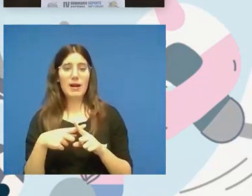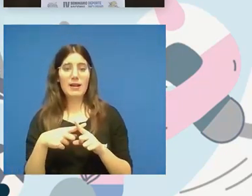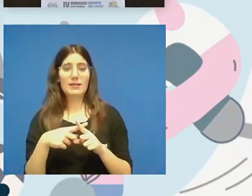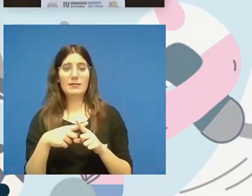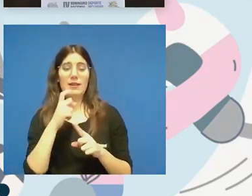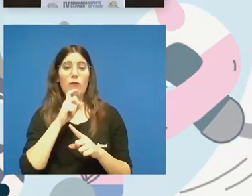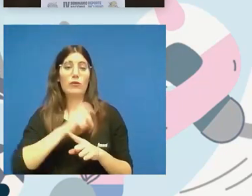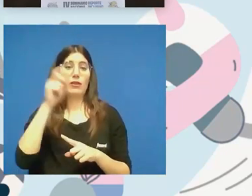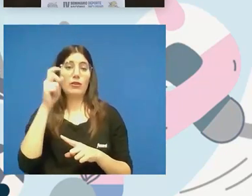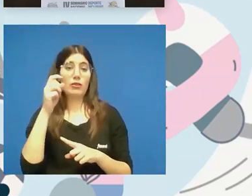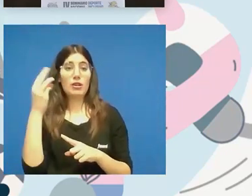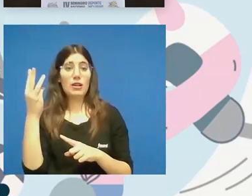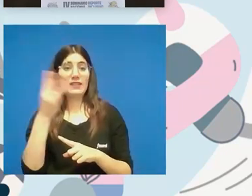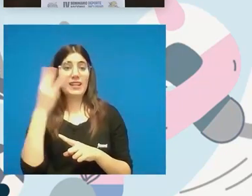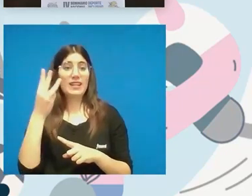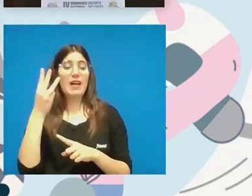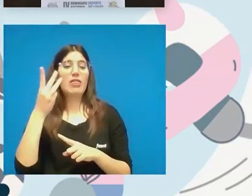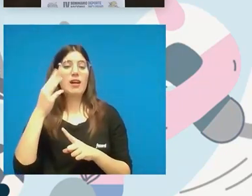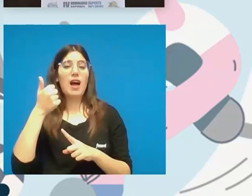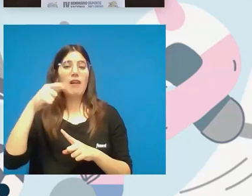de alfonso ahí necesitamos